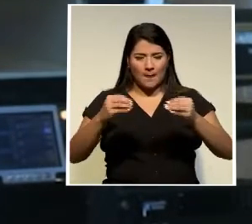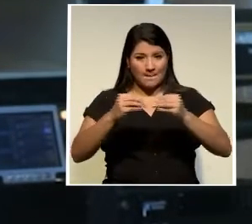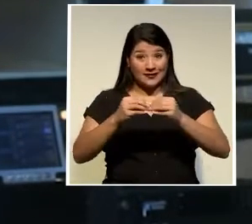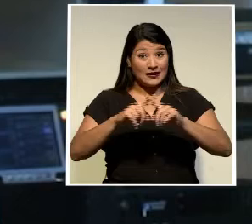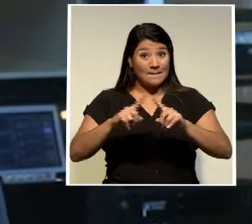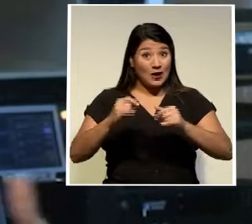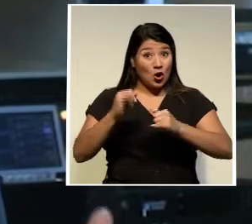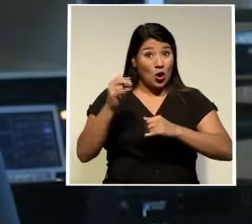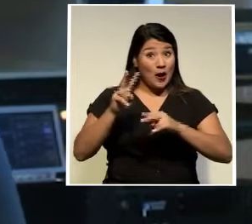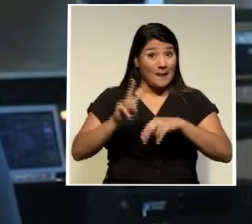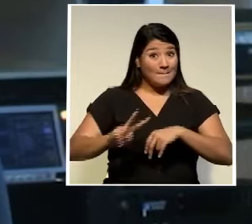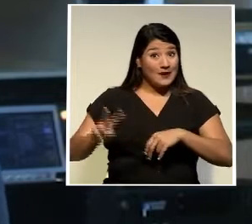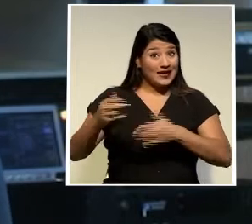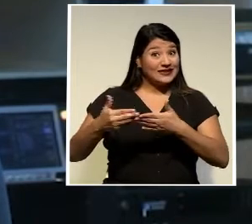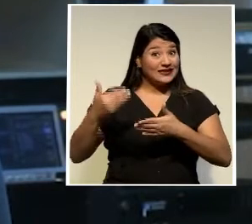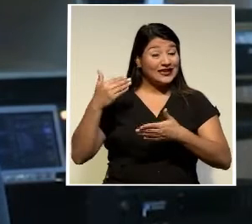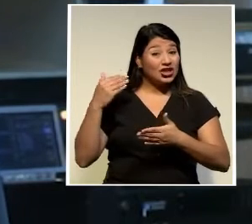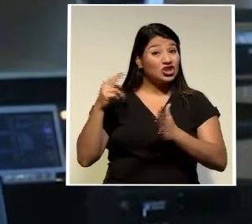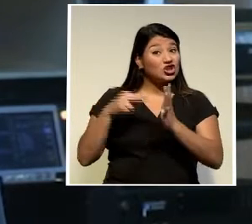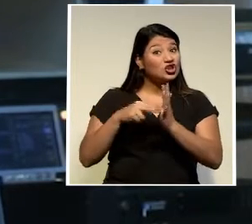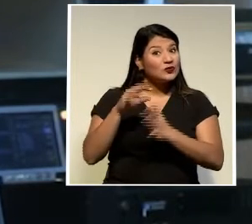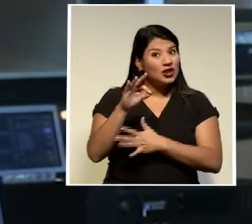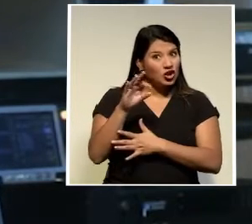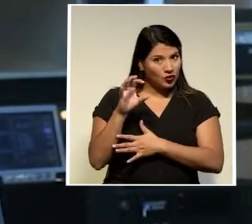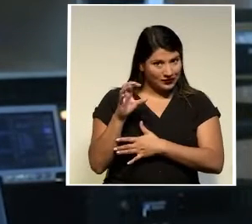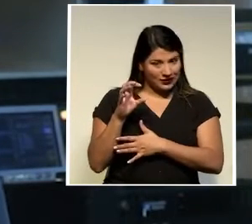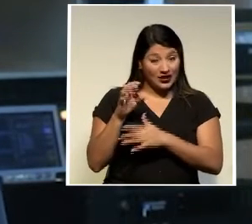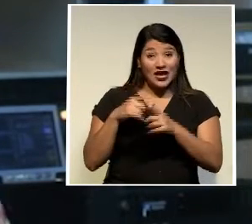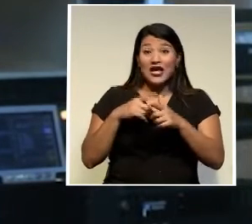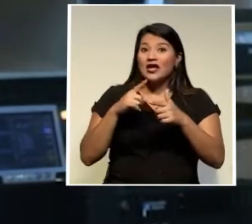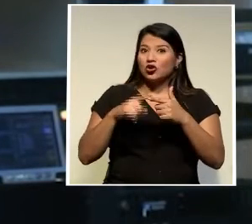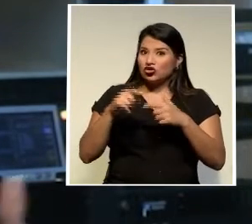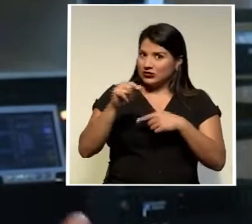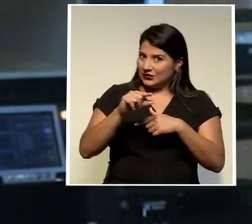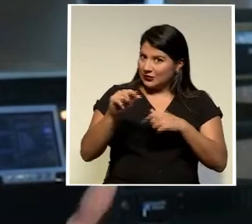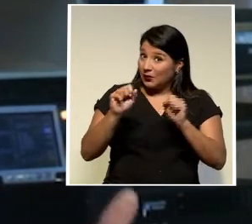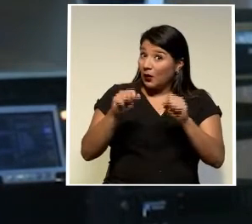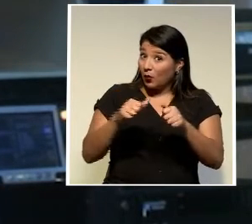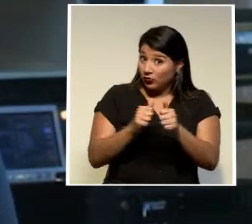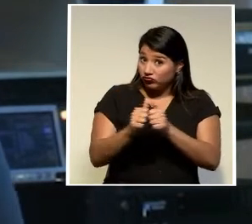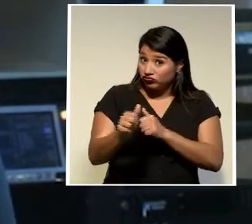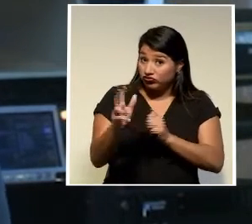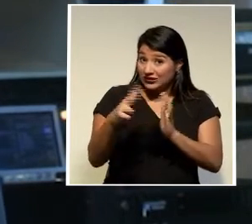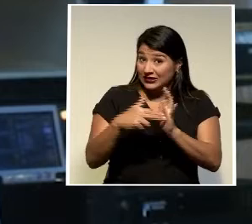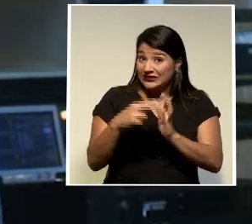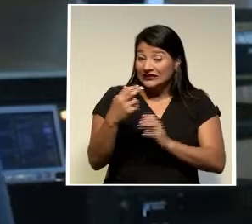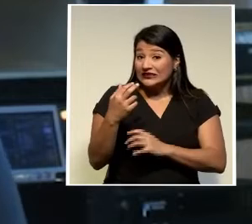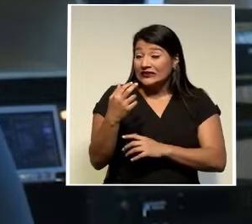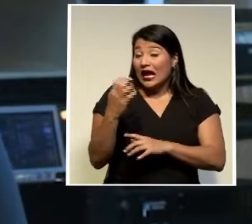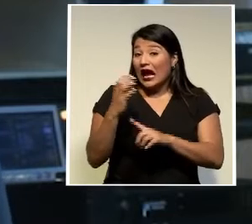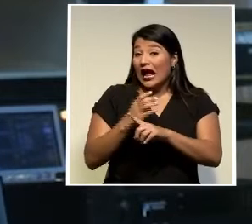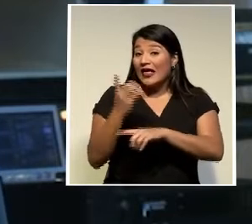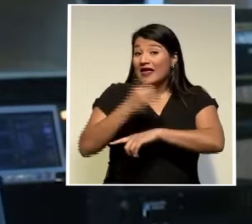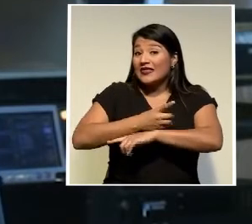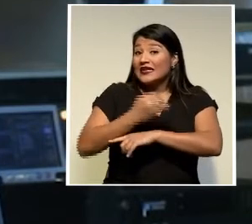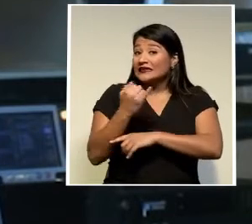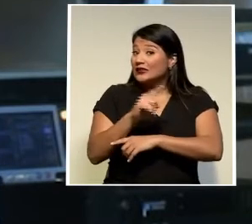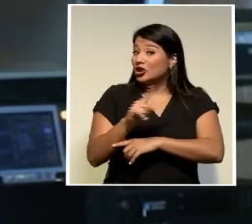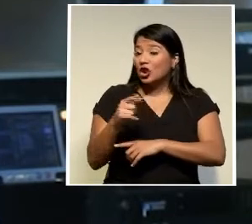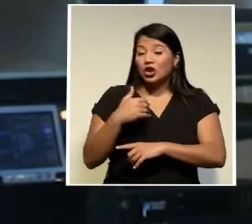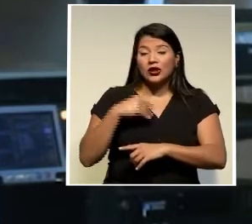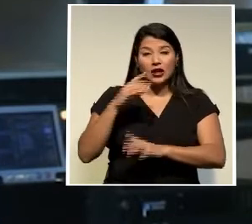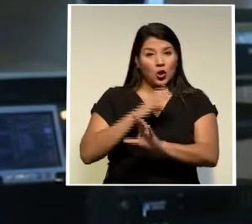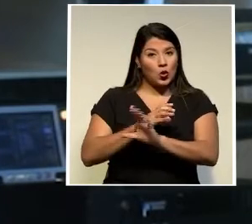.900 estas cifras podríamos estar llegando a esta semana de no tener las medidas necesarias veamos lo que dijo el director